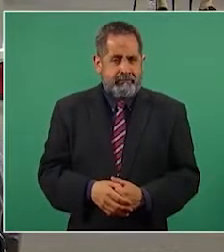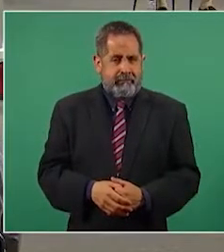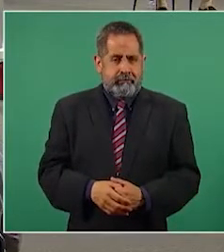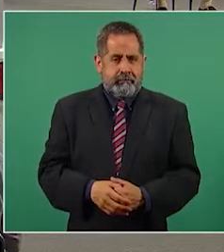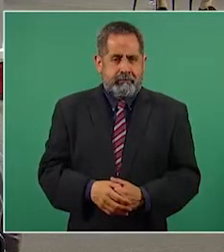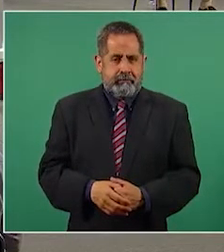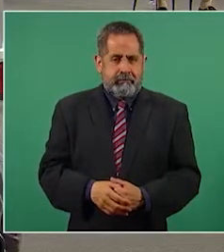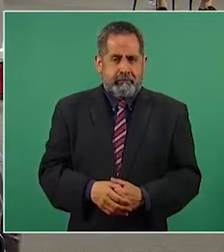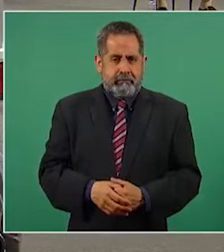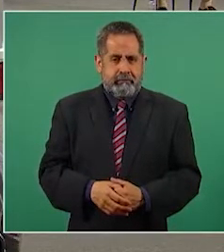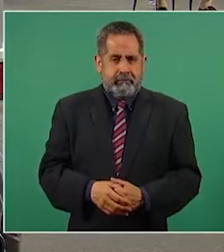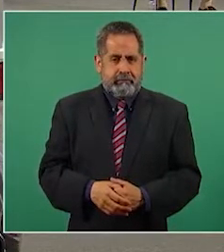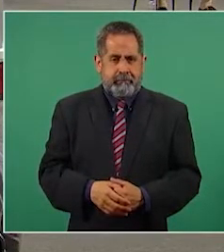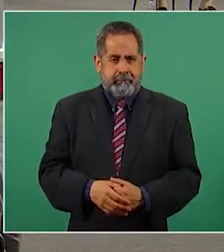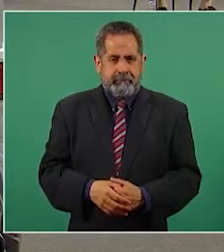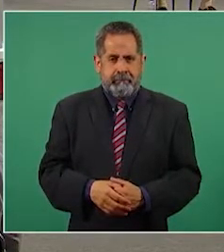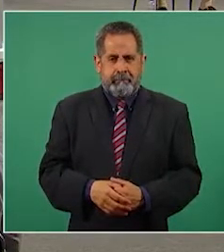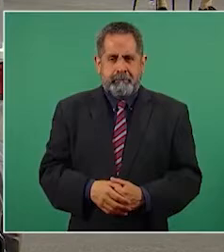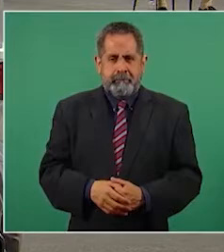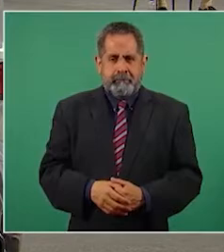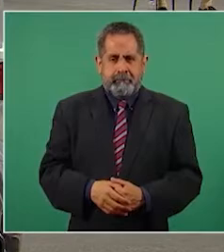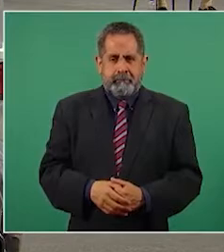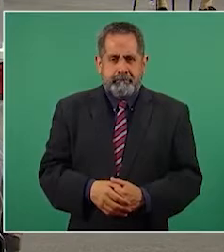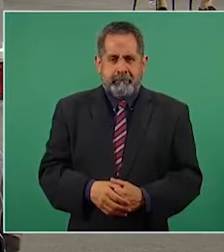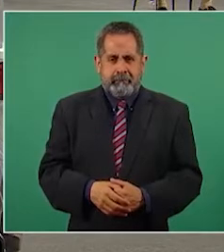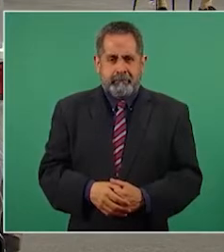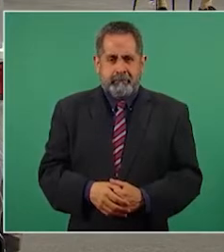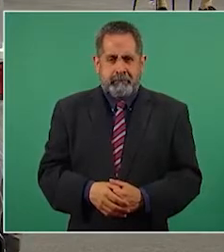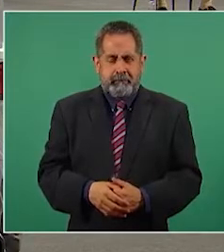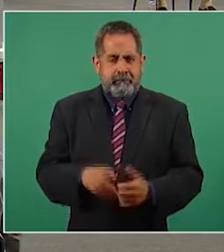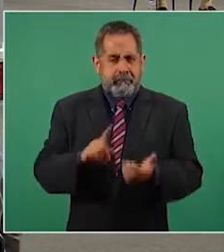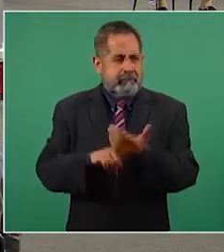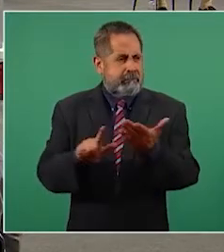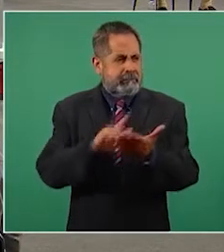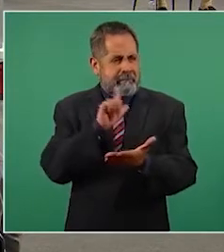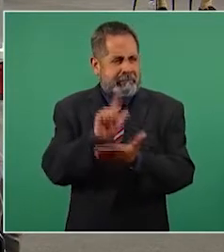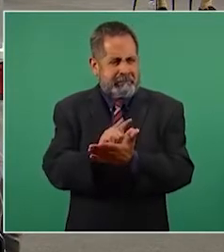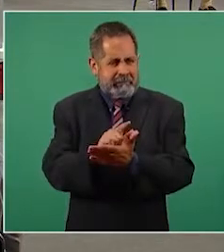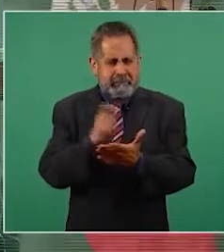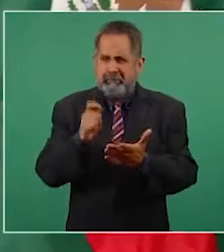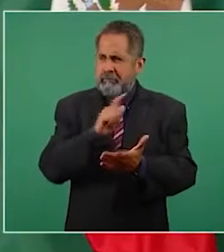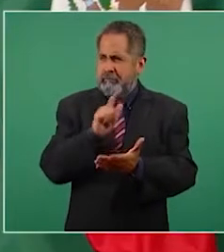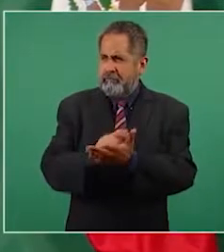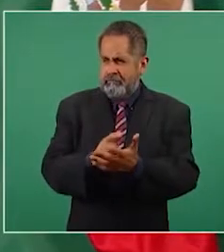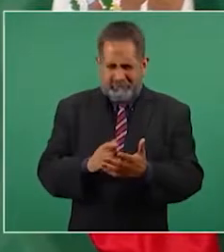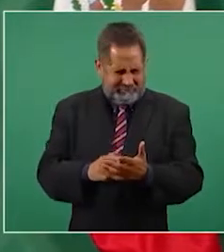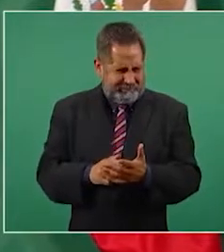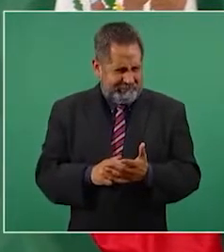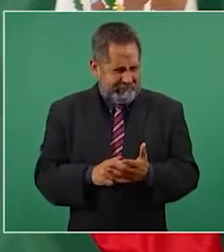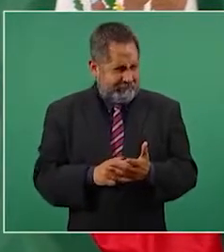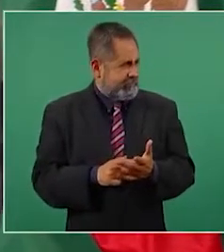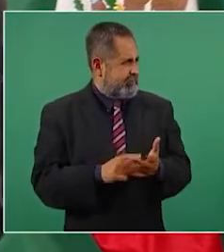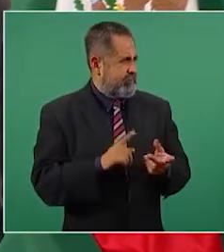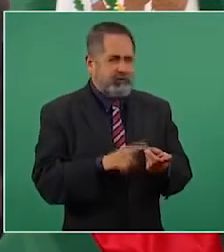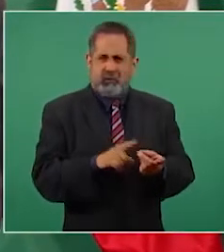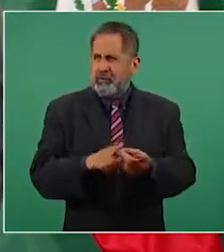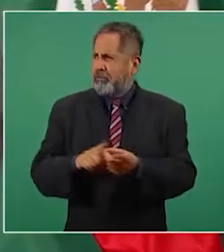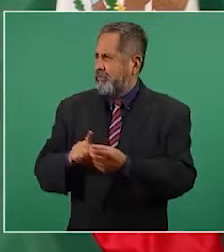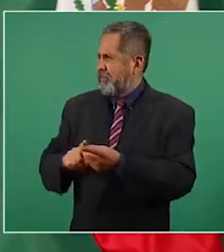Cuando dicen la ley es la ley, me volteo y ando buscando